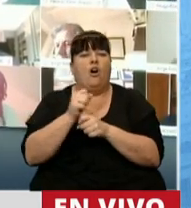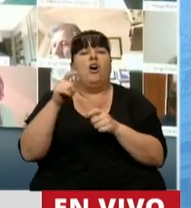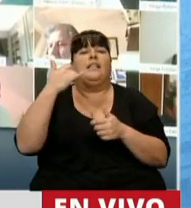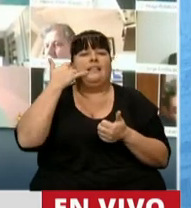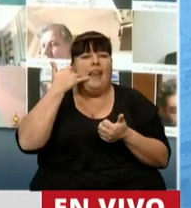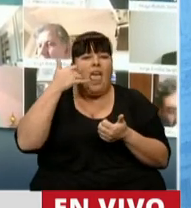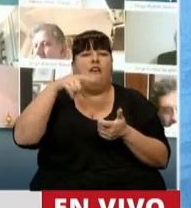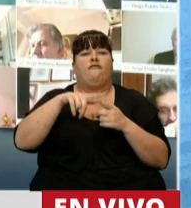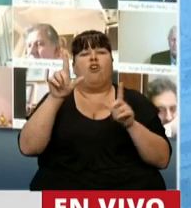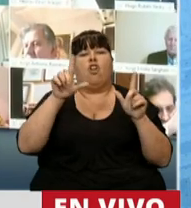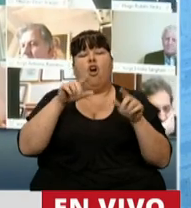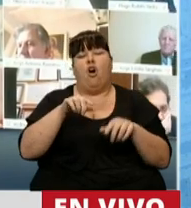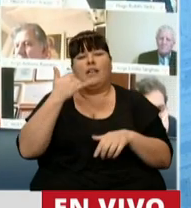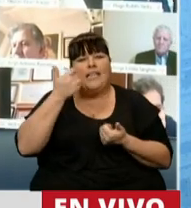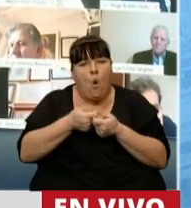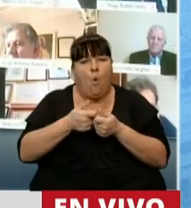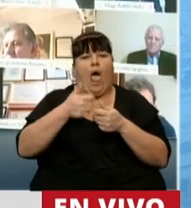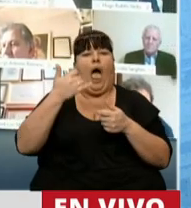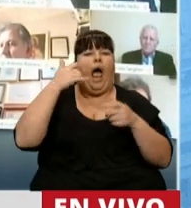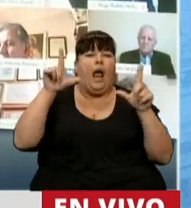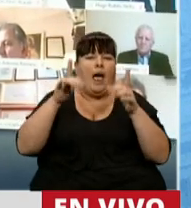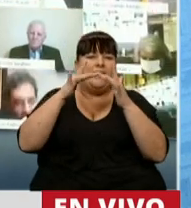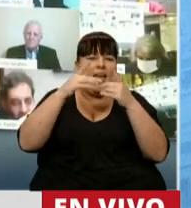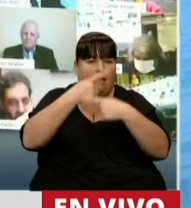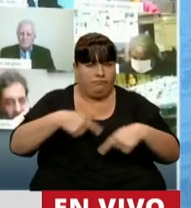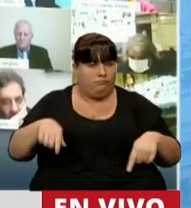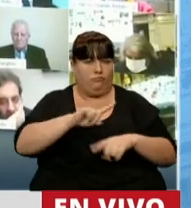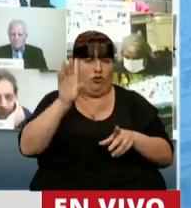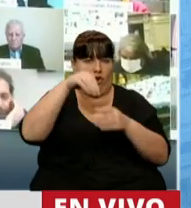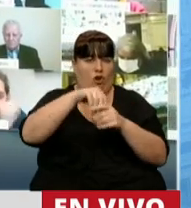de telefonía fija, servicio de telefonía móvil y telecomunicaciones vía internet.